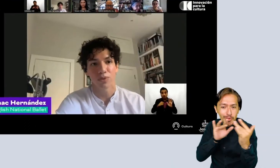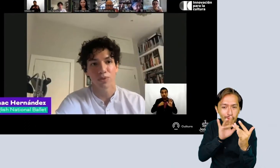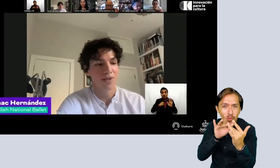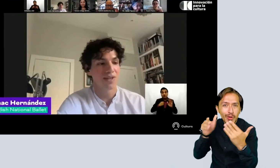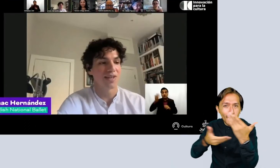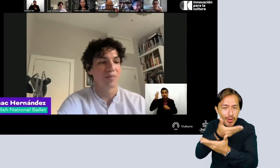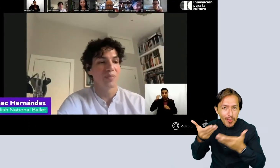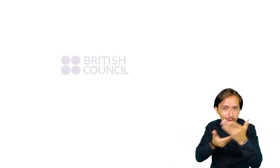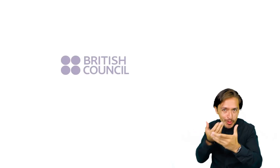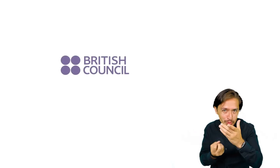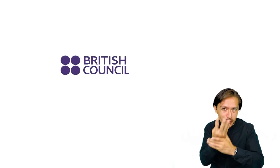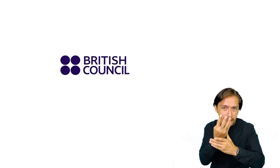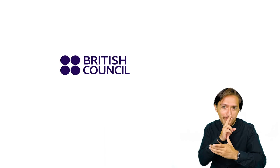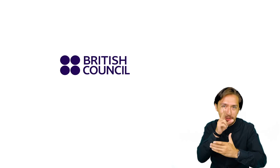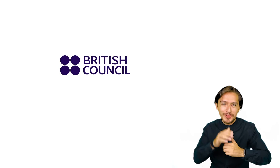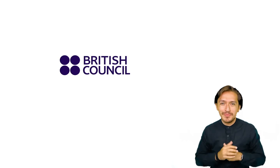colaboración social.